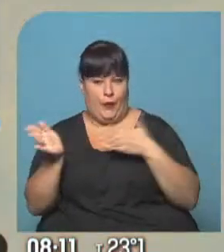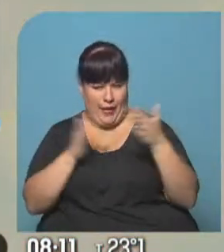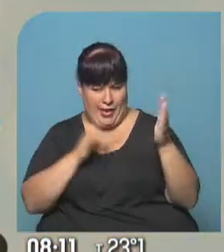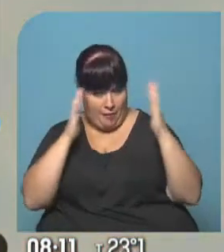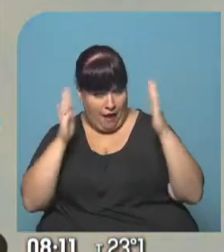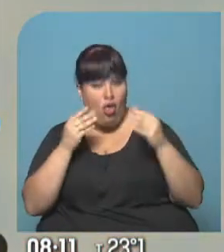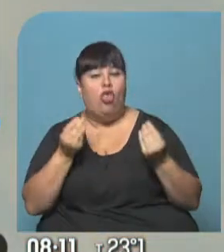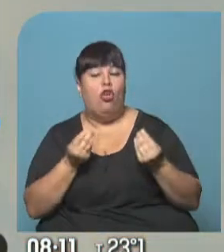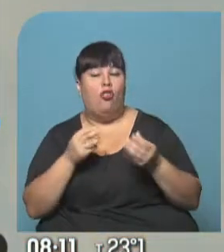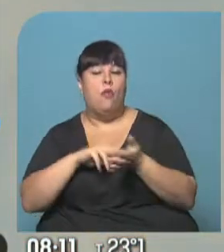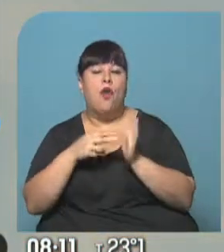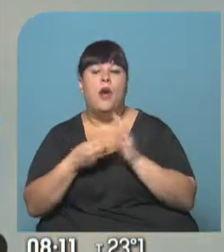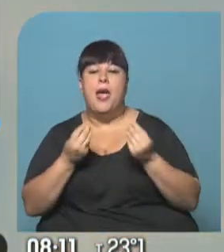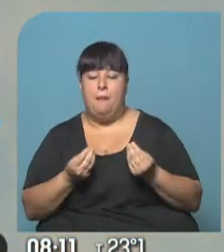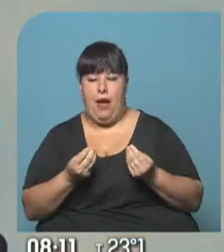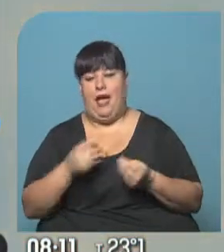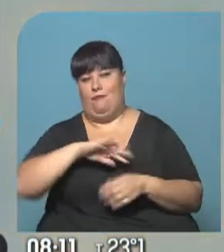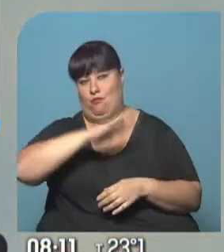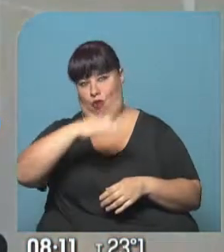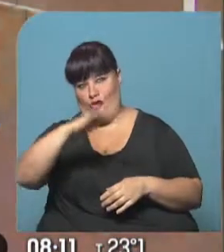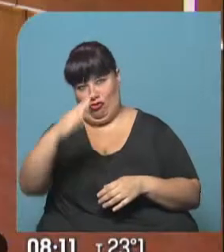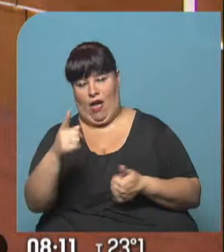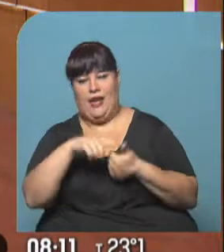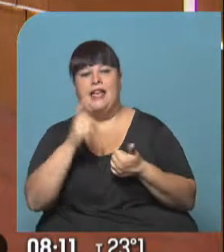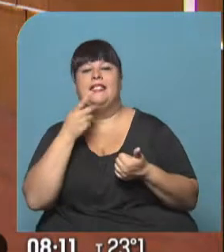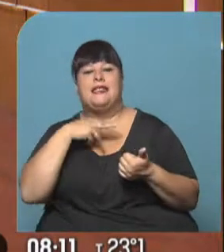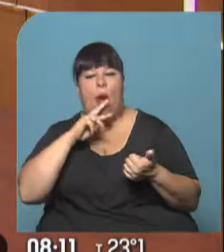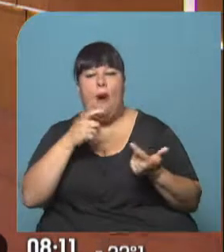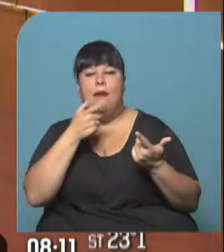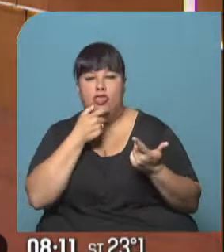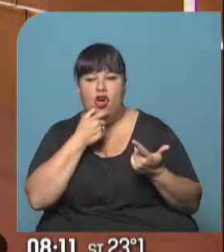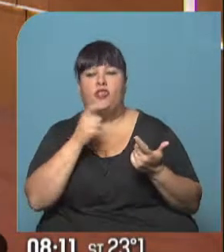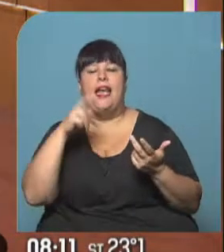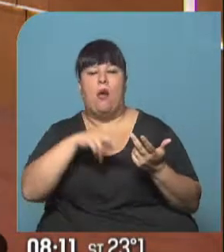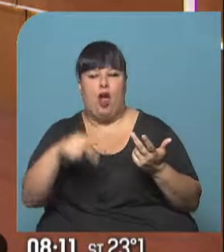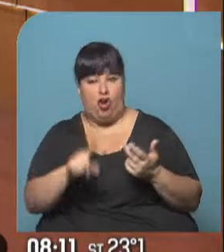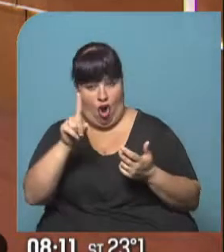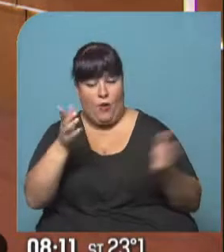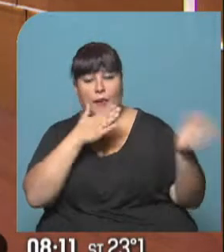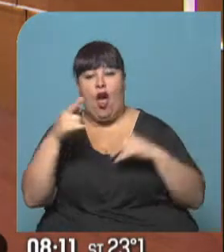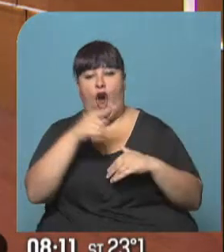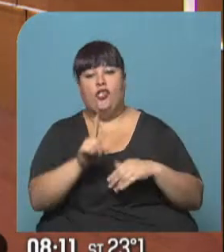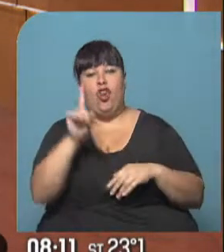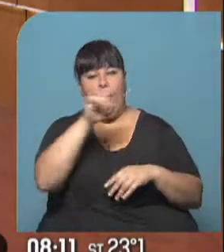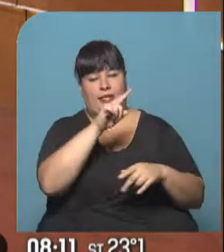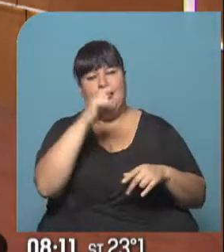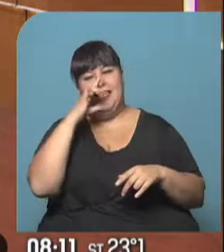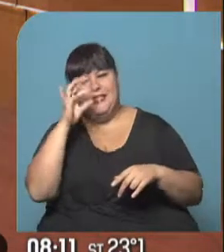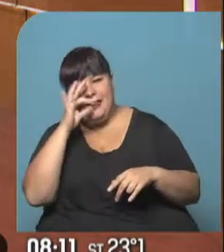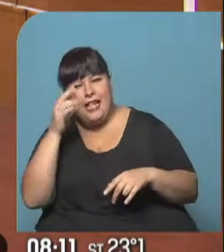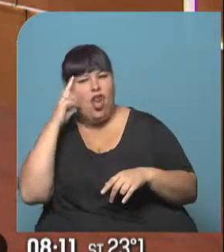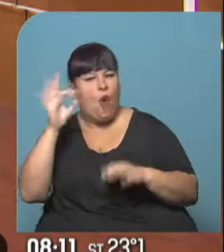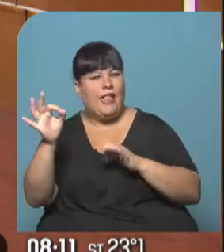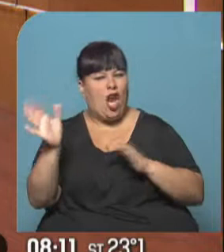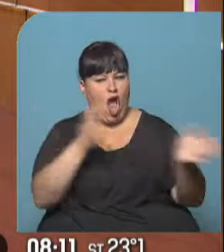intensos que van a afectar principalmente la región cordillerana de San Juan, Mendoza y norte de Neuquén. Vientos del oeste y noroeste, entre 70 y